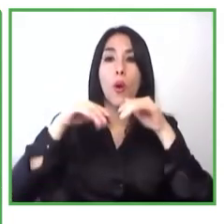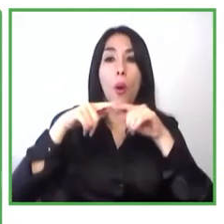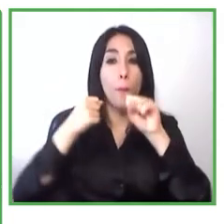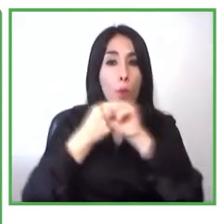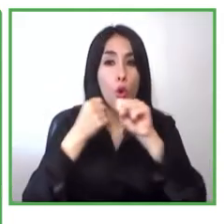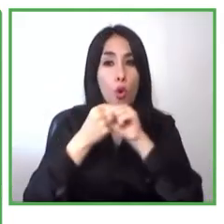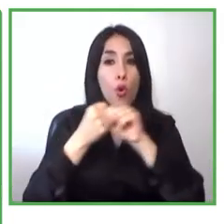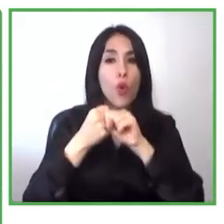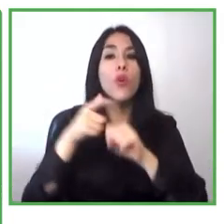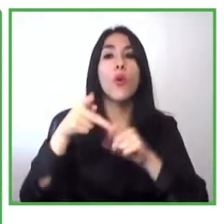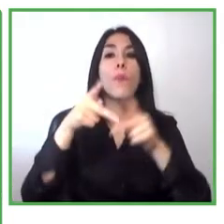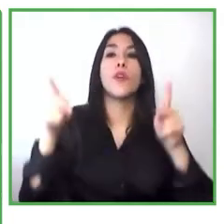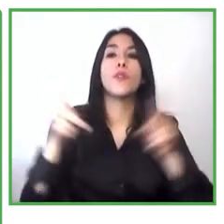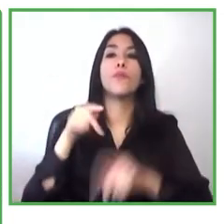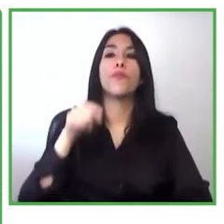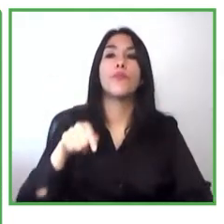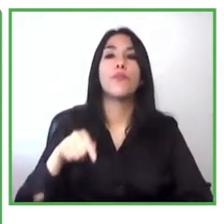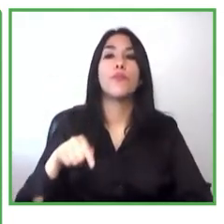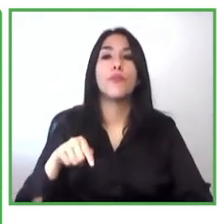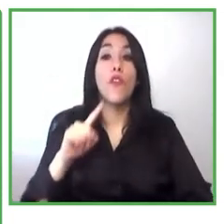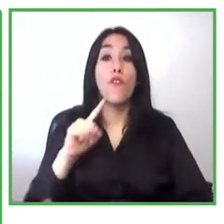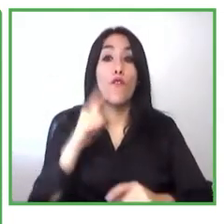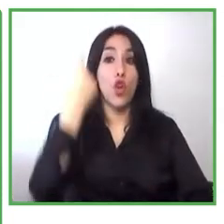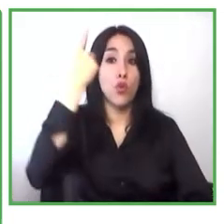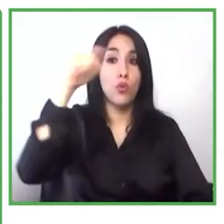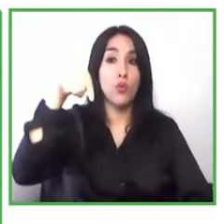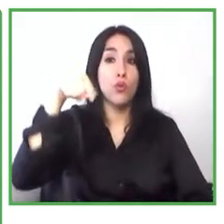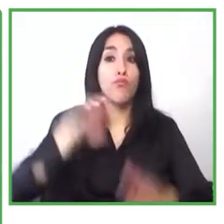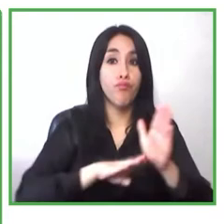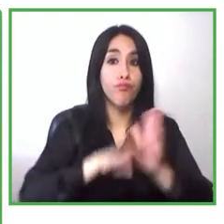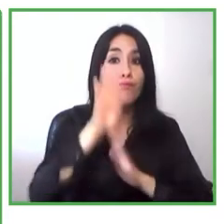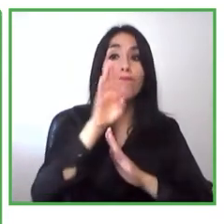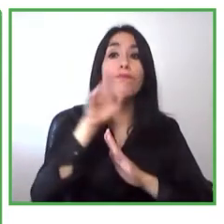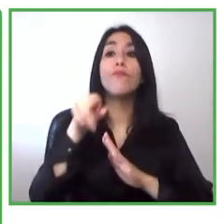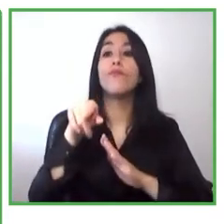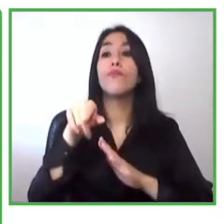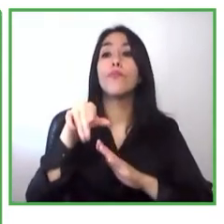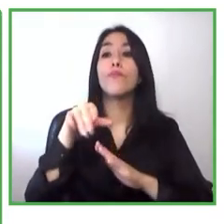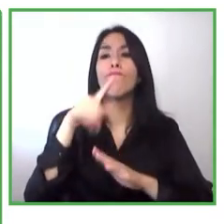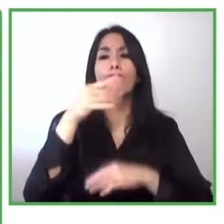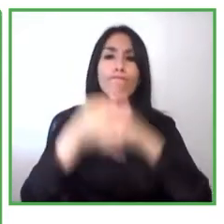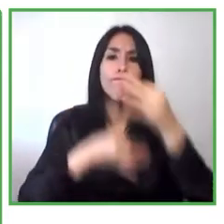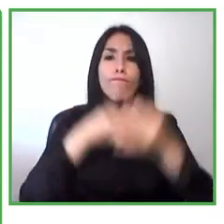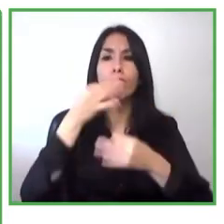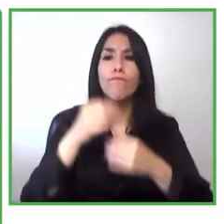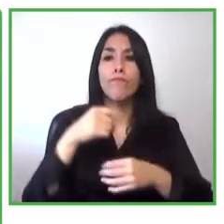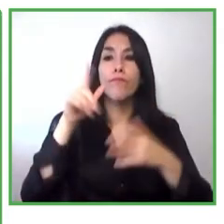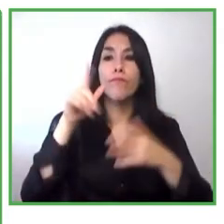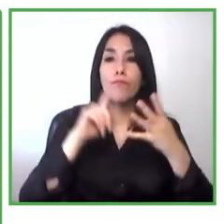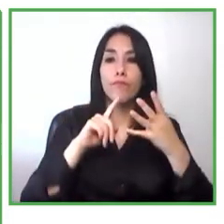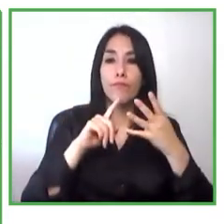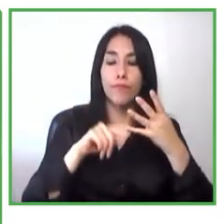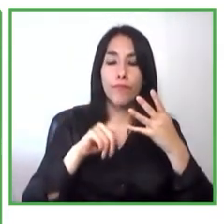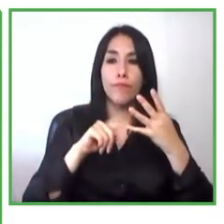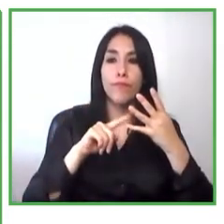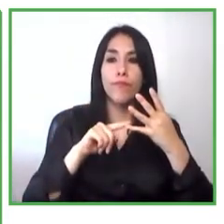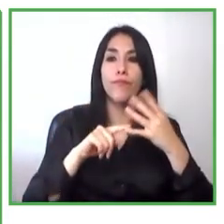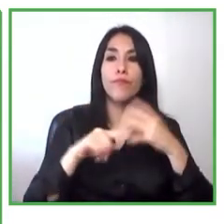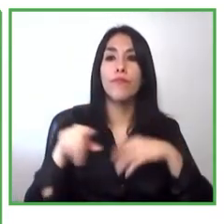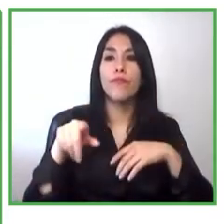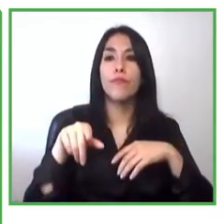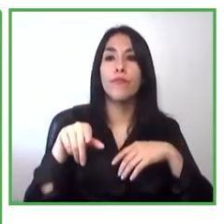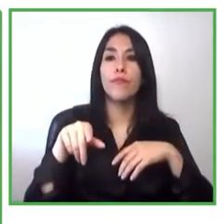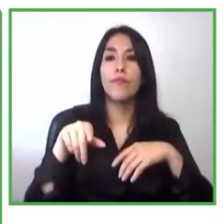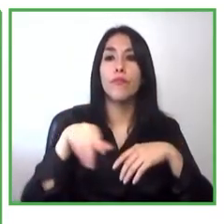que están haciendo. Y por último, resaltar que el emprendimiento tiene un impacto en las personas, pero también en términos demostrativos al